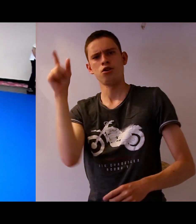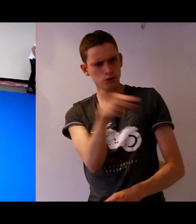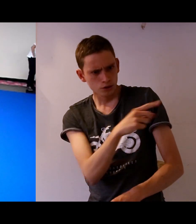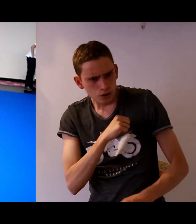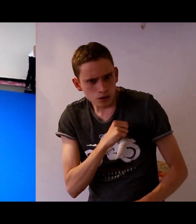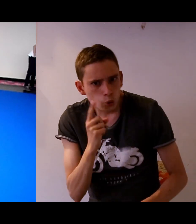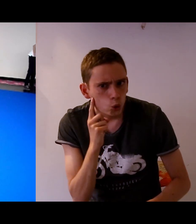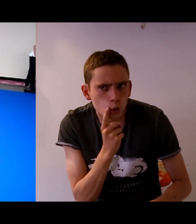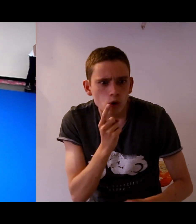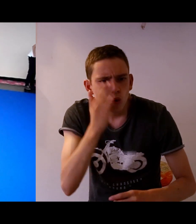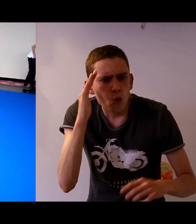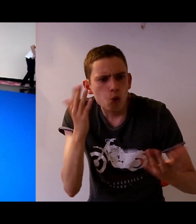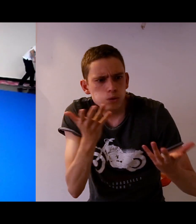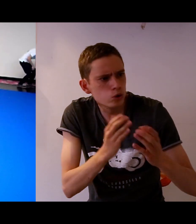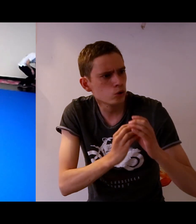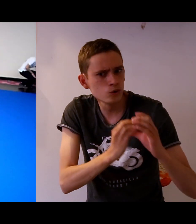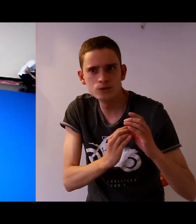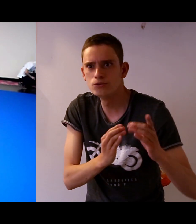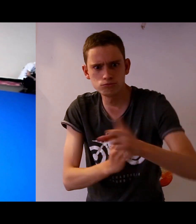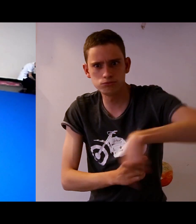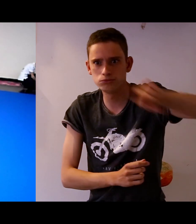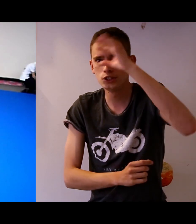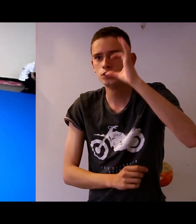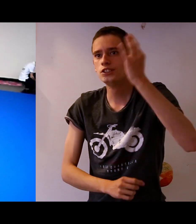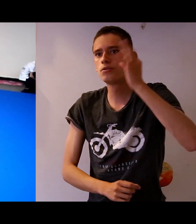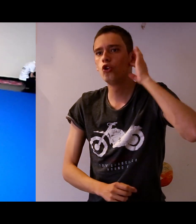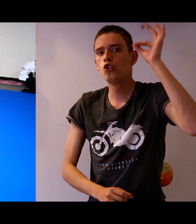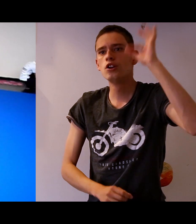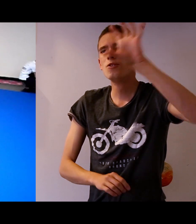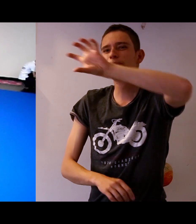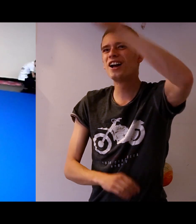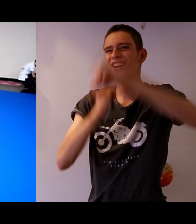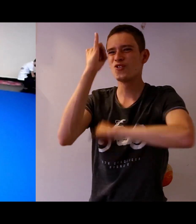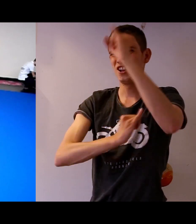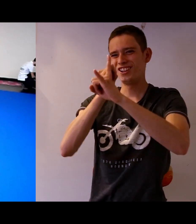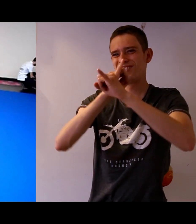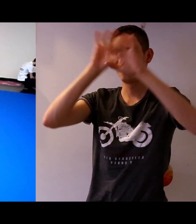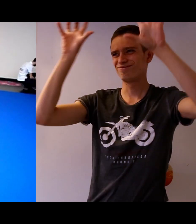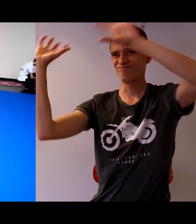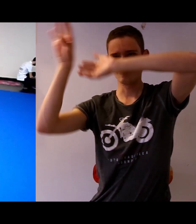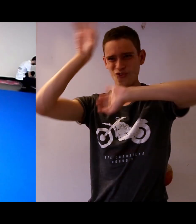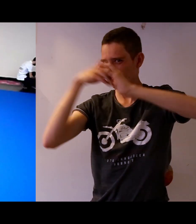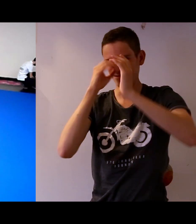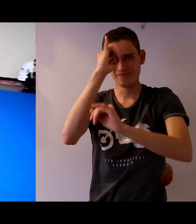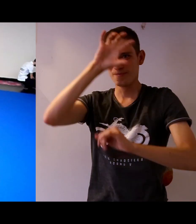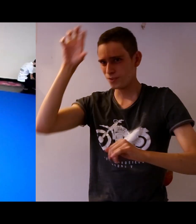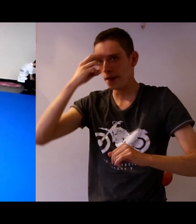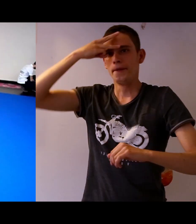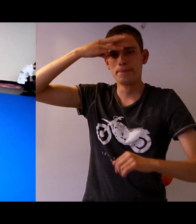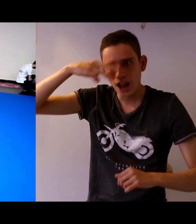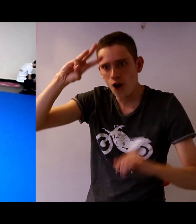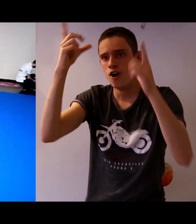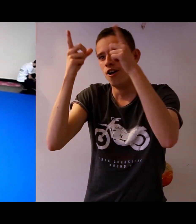Mira, pero que por ejemplo, algún sordo alguna vez haya hecho ese proceso allá, para nada. Siempre